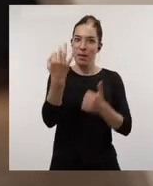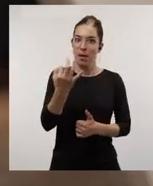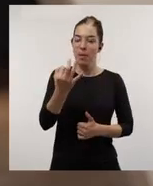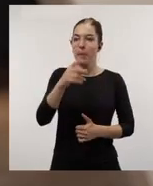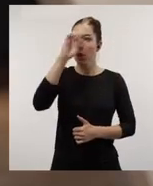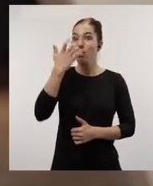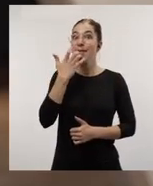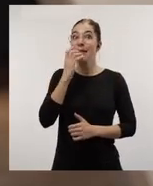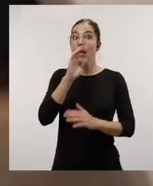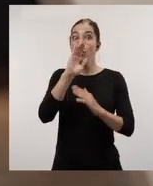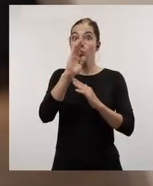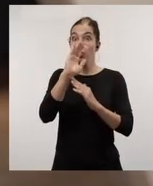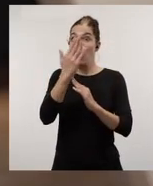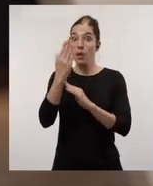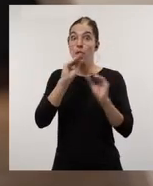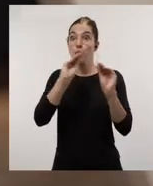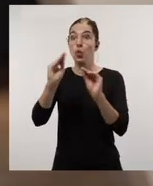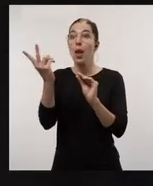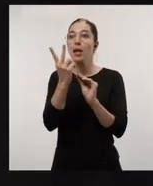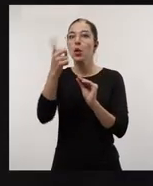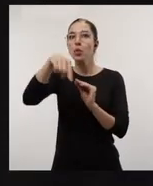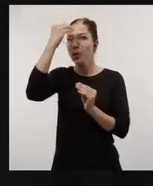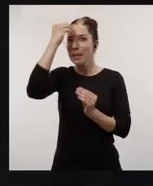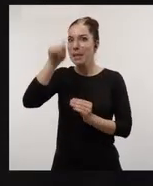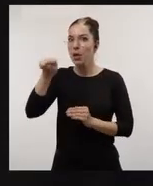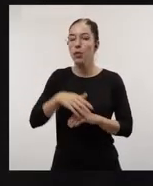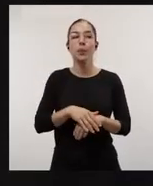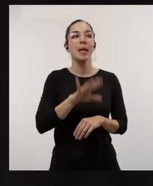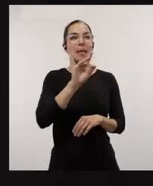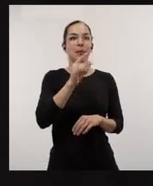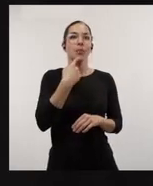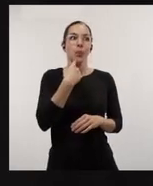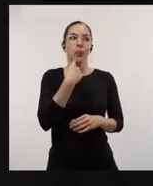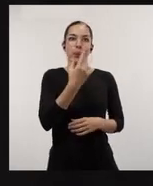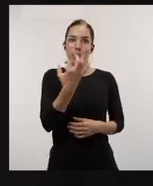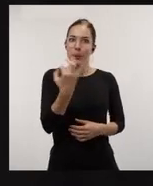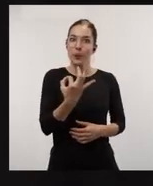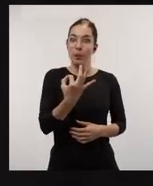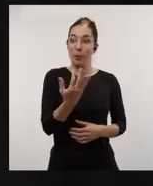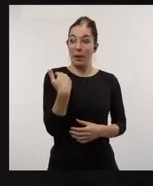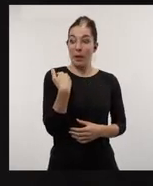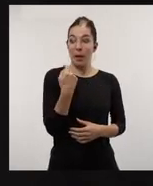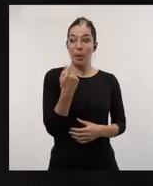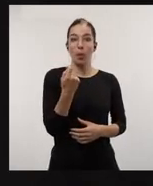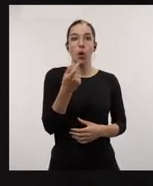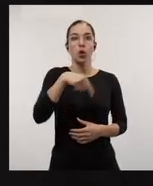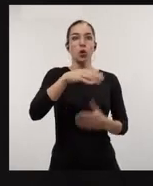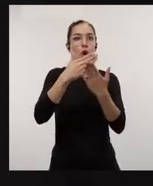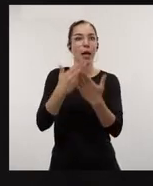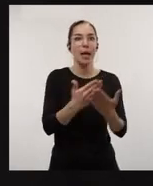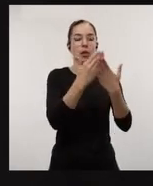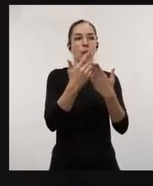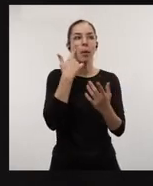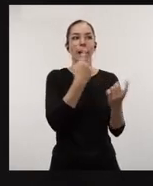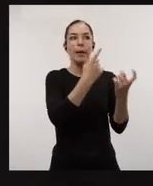las dos propuestas que os lanzaban. Sí, pues tengo que confirmar que recientemente hemos hecho un